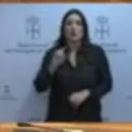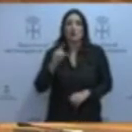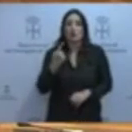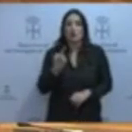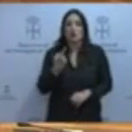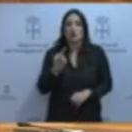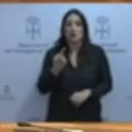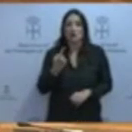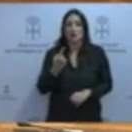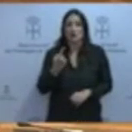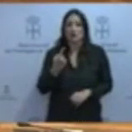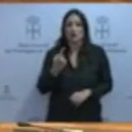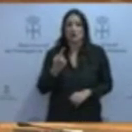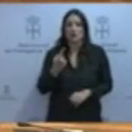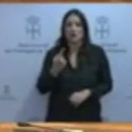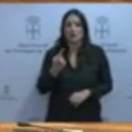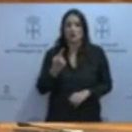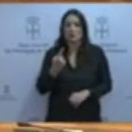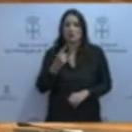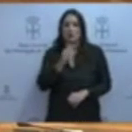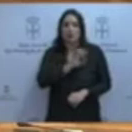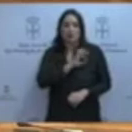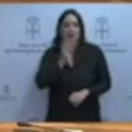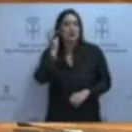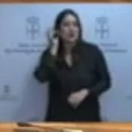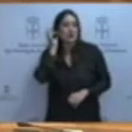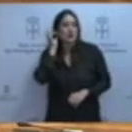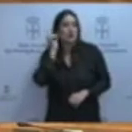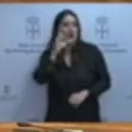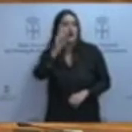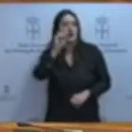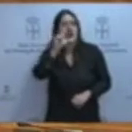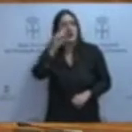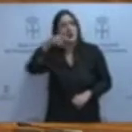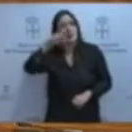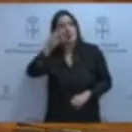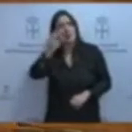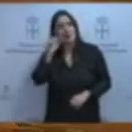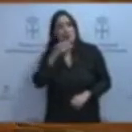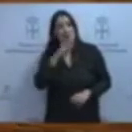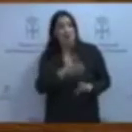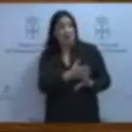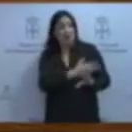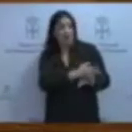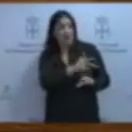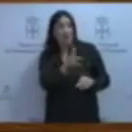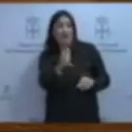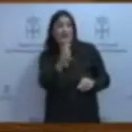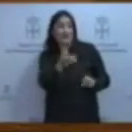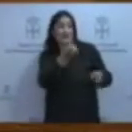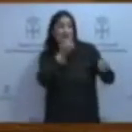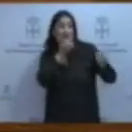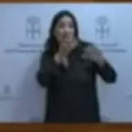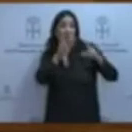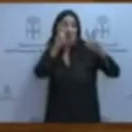señora de la Mata, por su intervención antes, que hizo un chiste sobre la utilización del